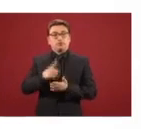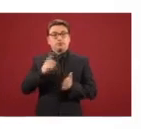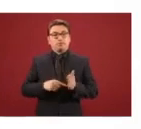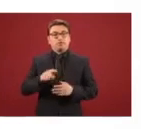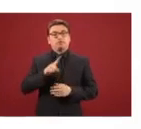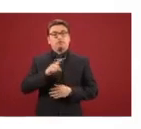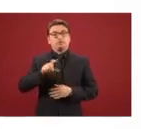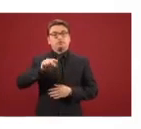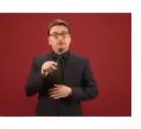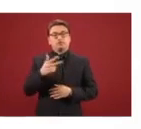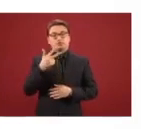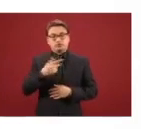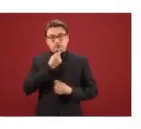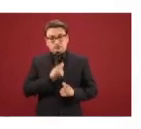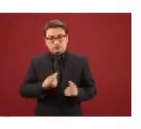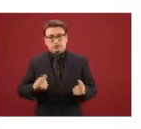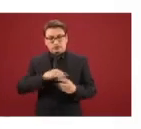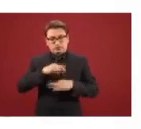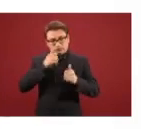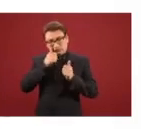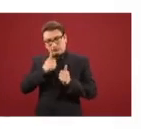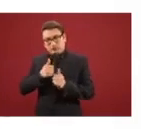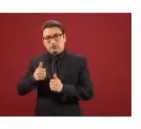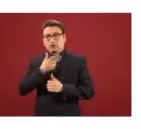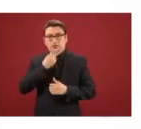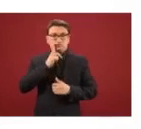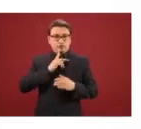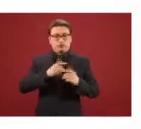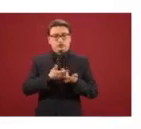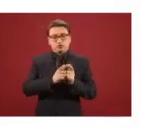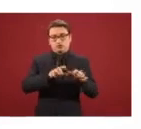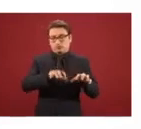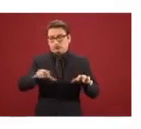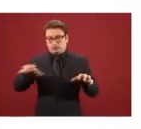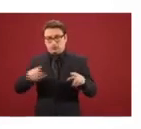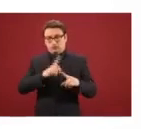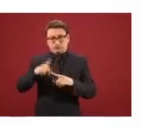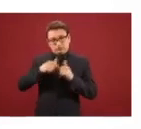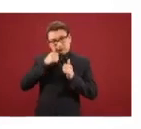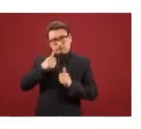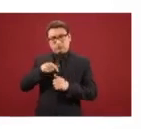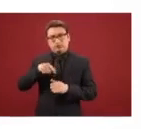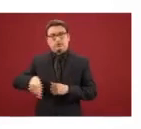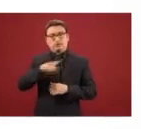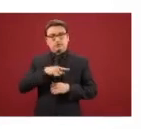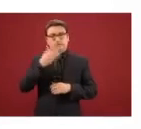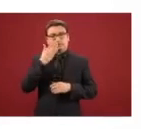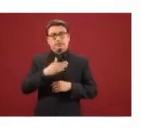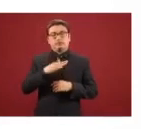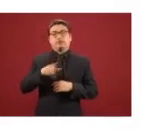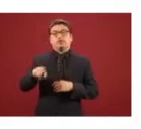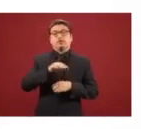188 niños y niñas atendidos por equipos multidisciplinarios de la Procuraduría